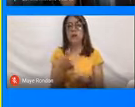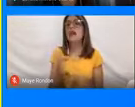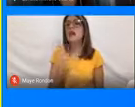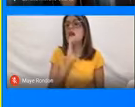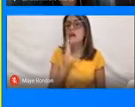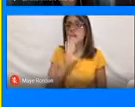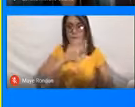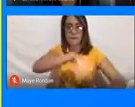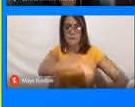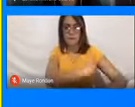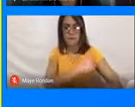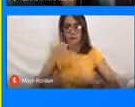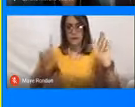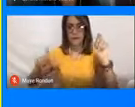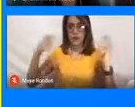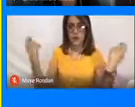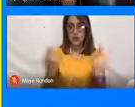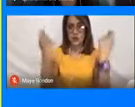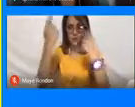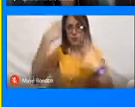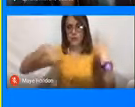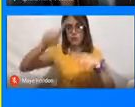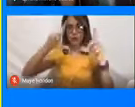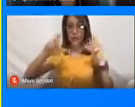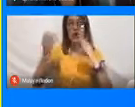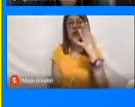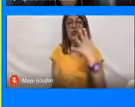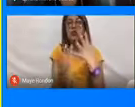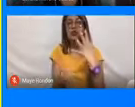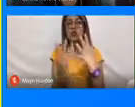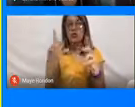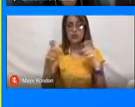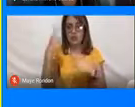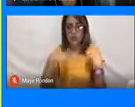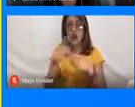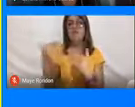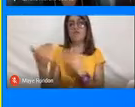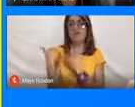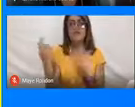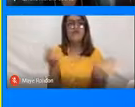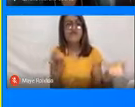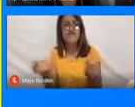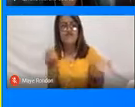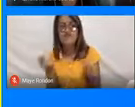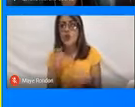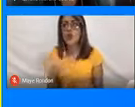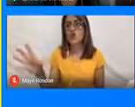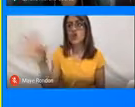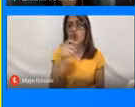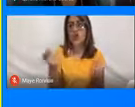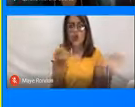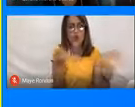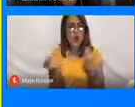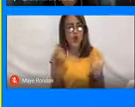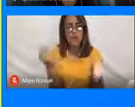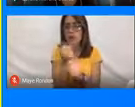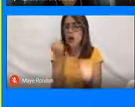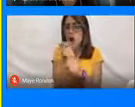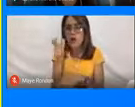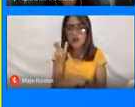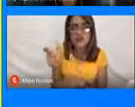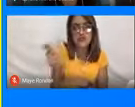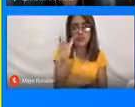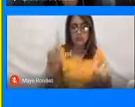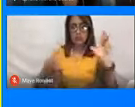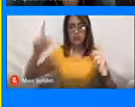Ministerio de Comercio, Industria y Turismo, que es el ente a nivel nacional que regula toda la operación del